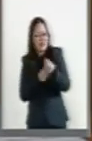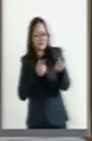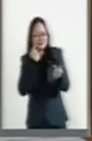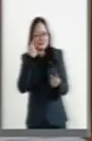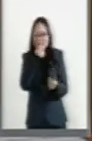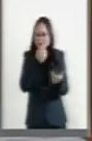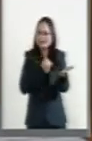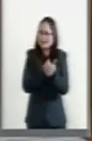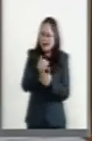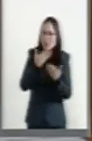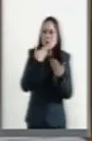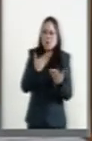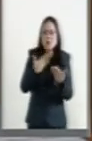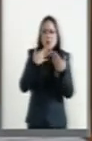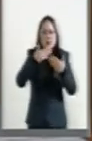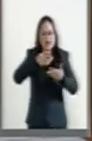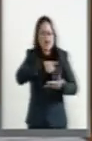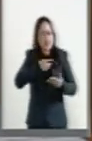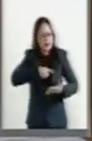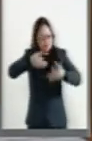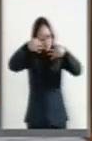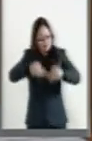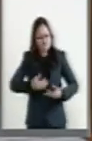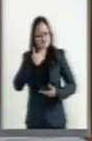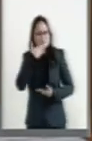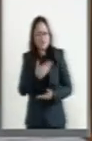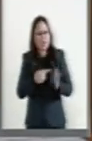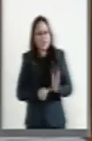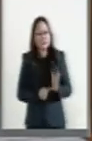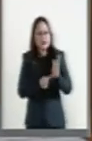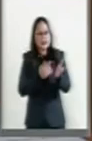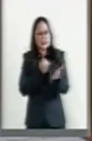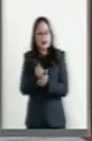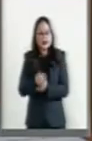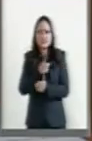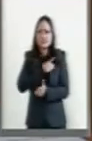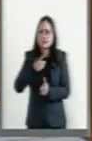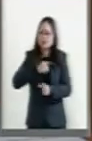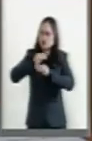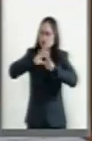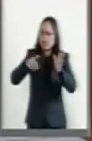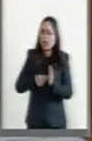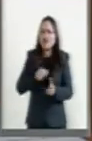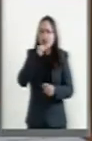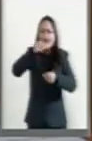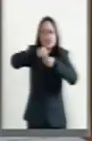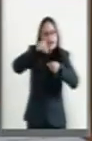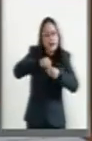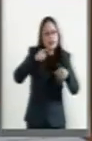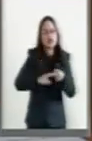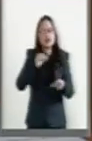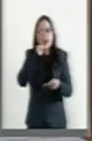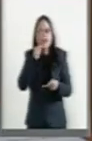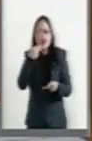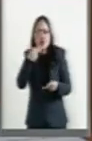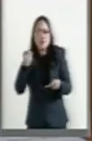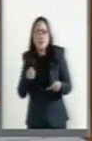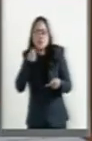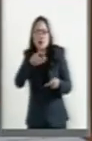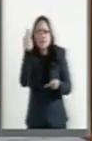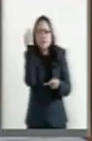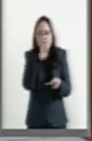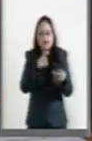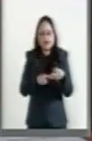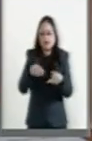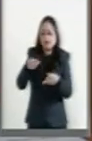nuestras apreciaciones, digamos siempre la verdad y sostengamos con firmeza entera y muy clara, nada de anónimos, nada de seudónimos, nada de